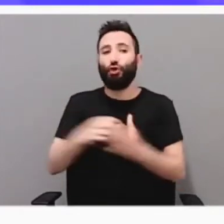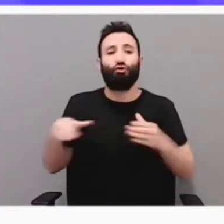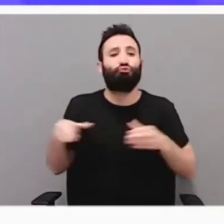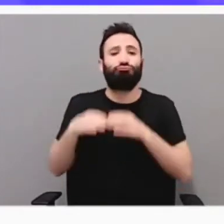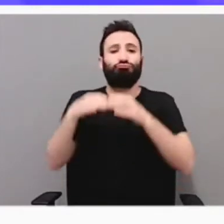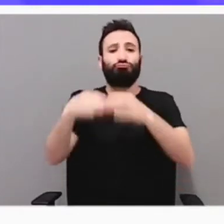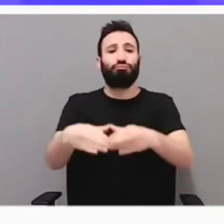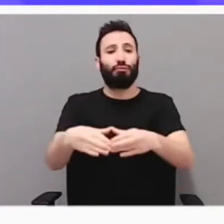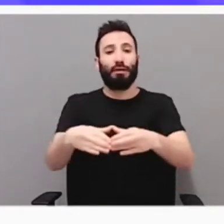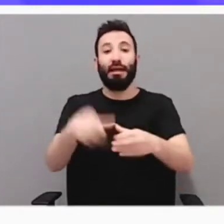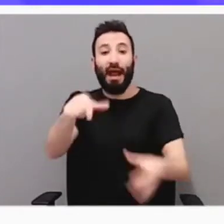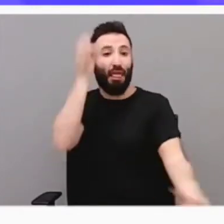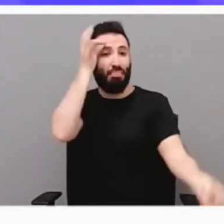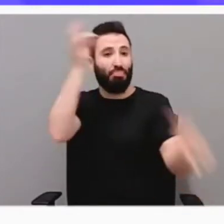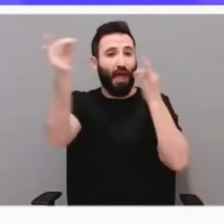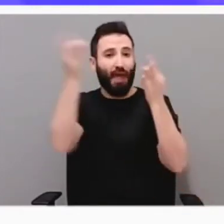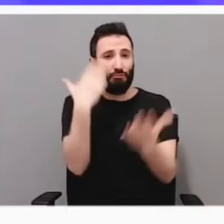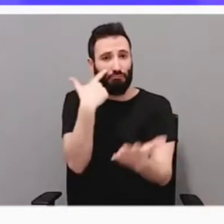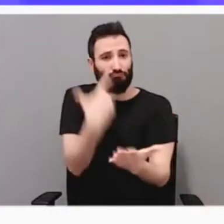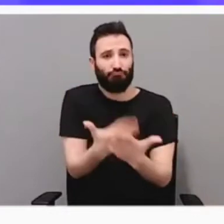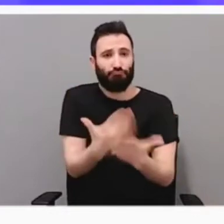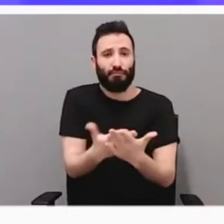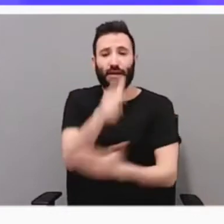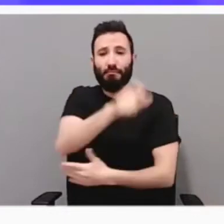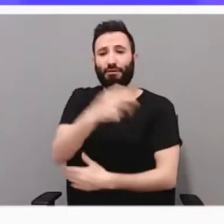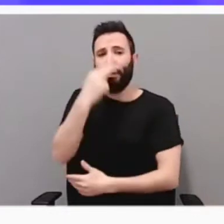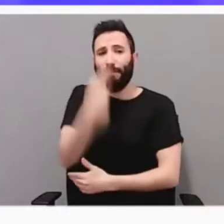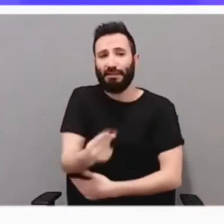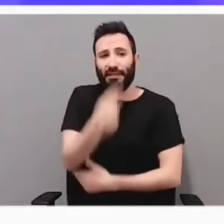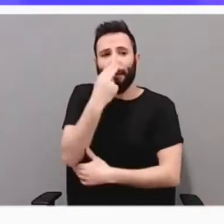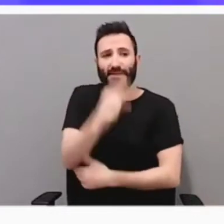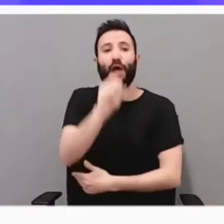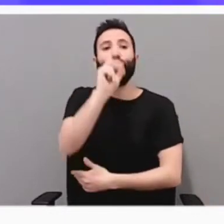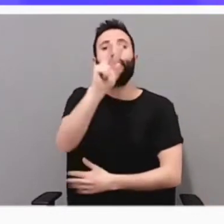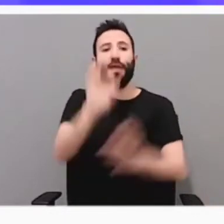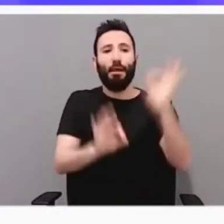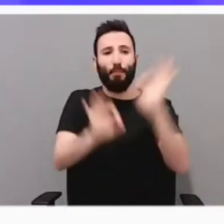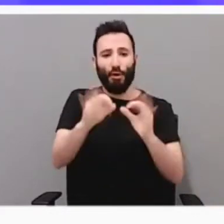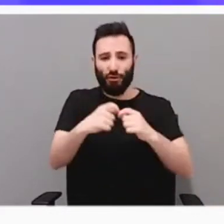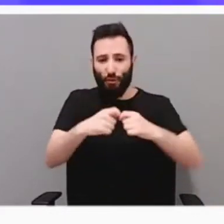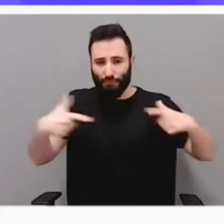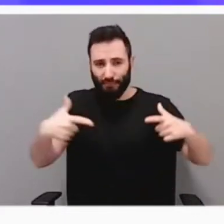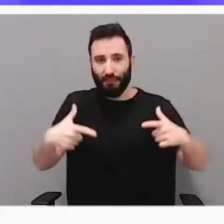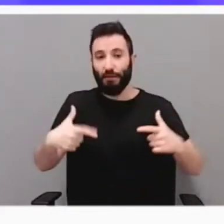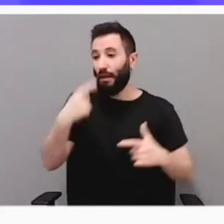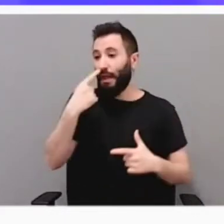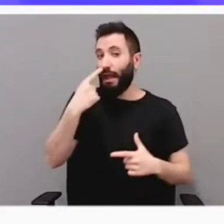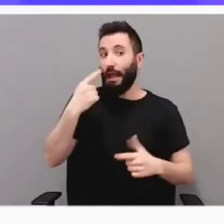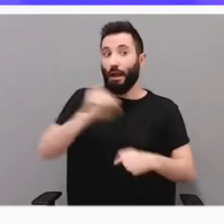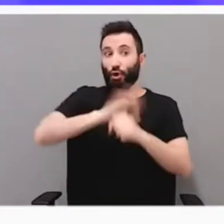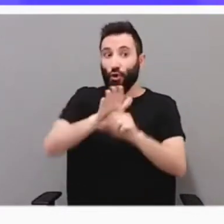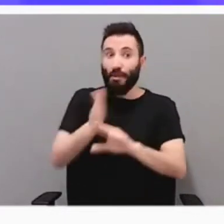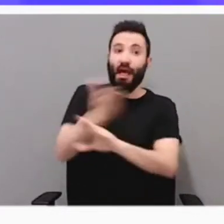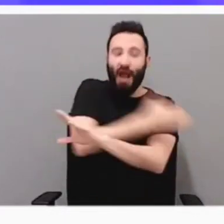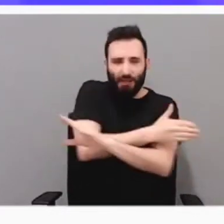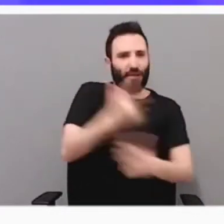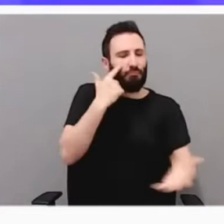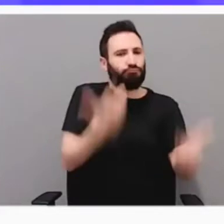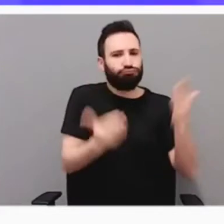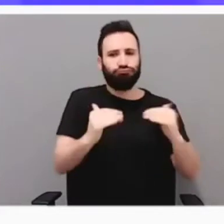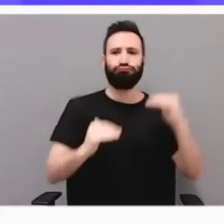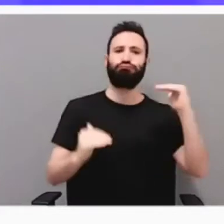está en los datos. Con un incremento de visitas del 12% en este año con respecto al año de prepandemia. Está en las encuestas también.